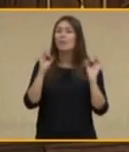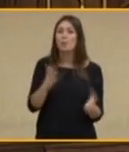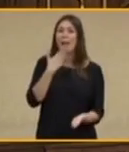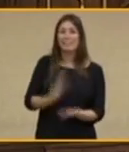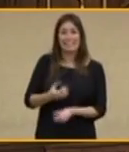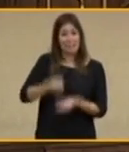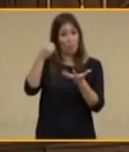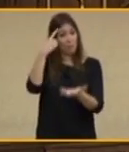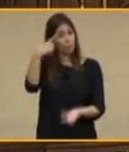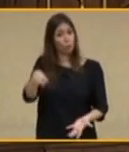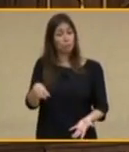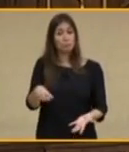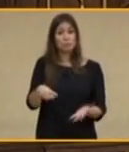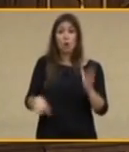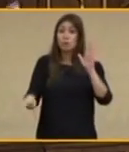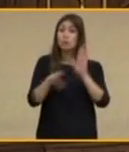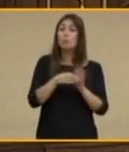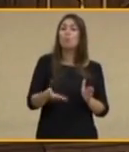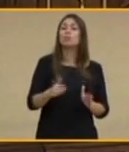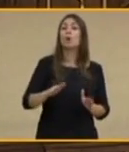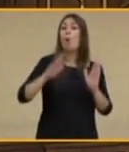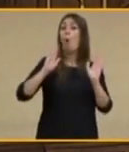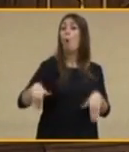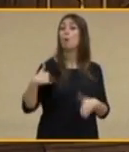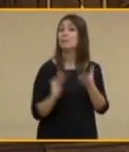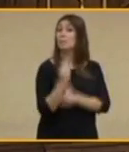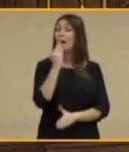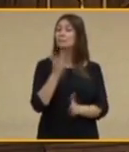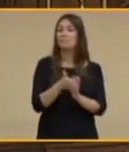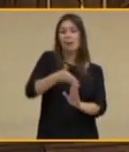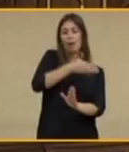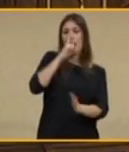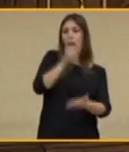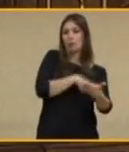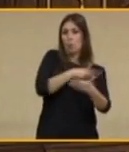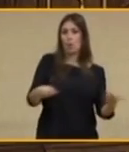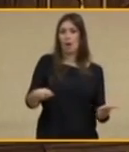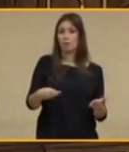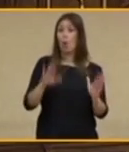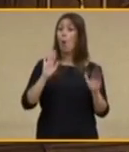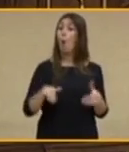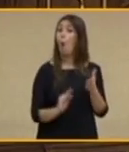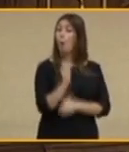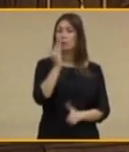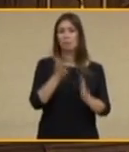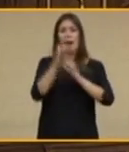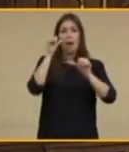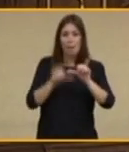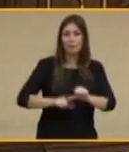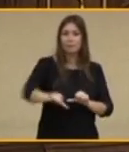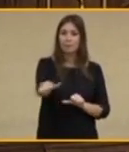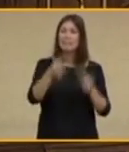La última anula todas las anteriores. Cada Constitución es un punto y aparte en la historia que deja las cuentas